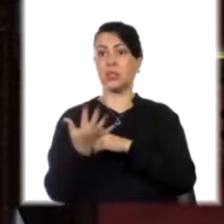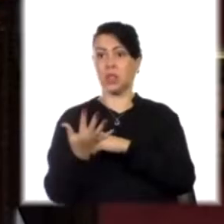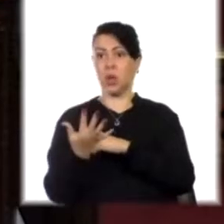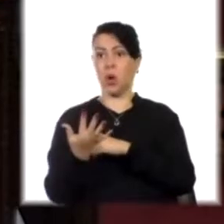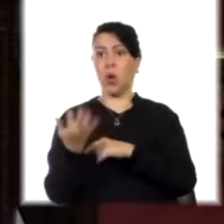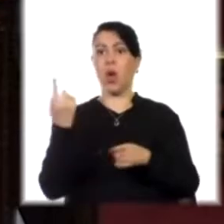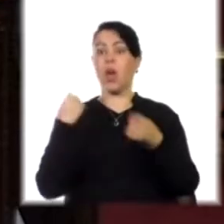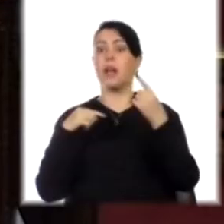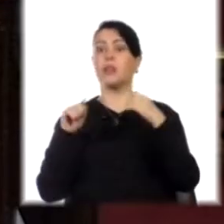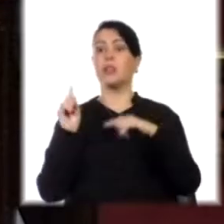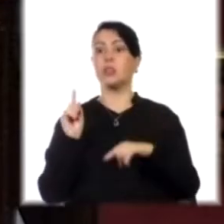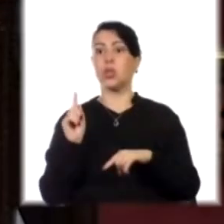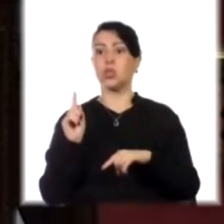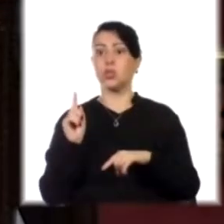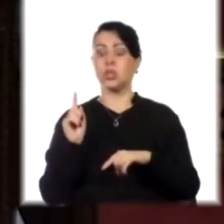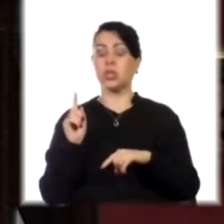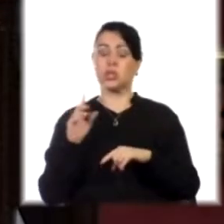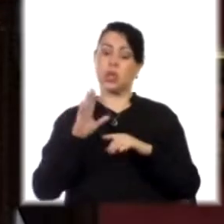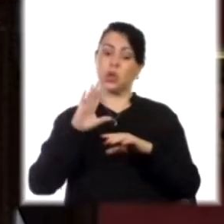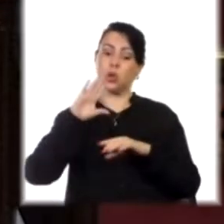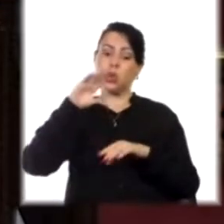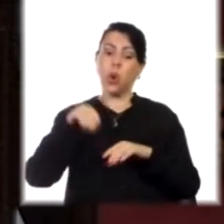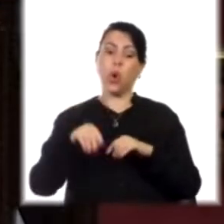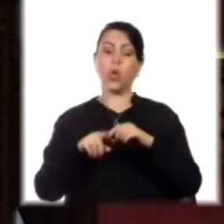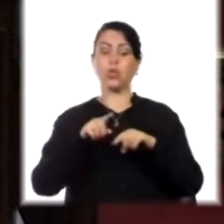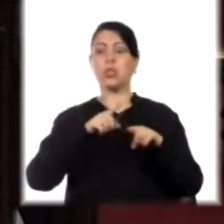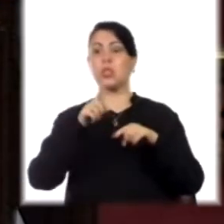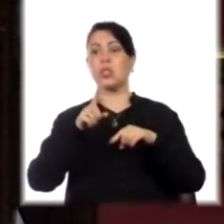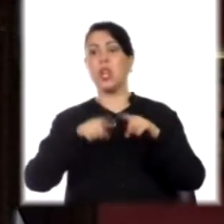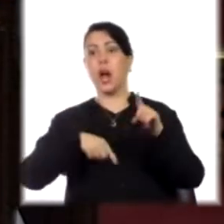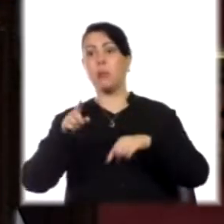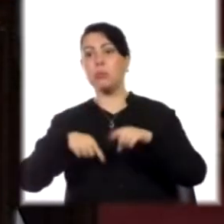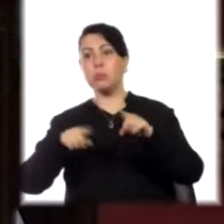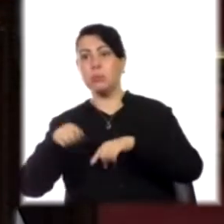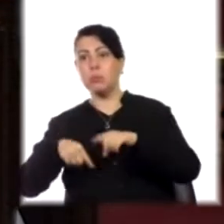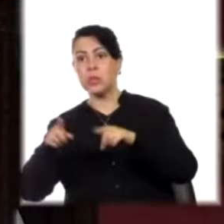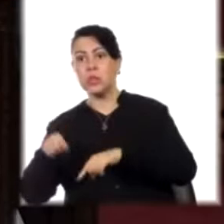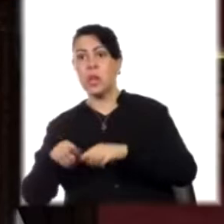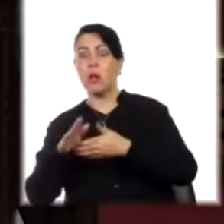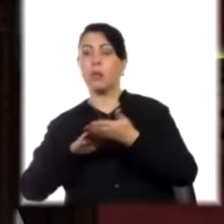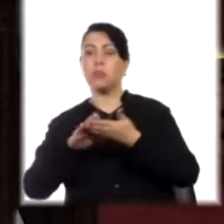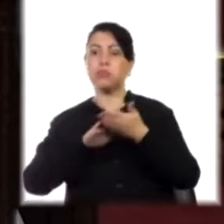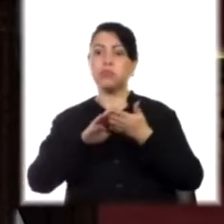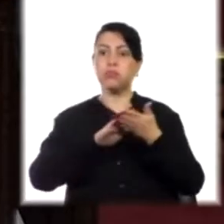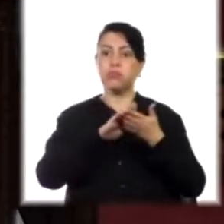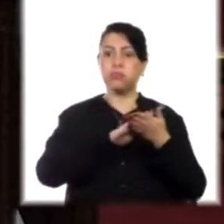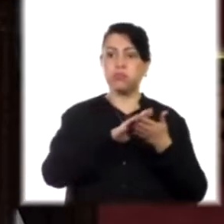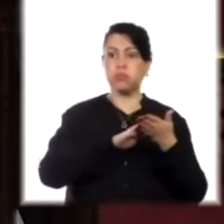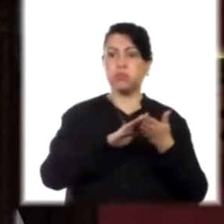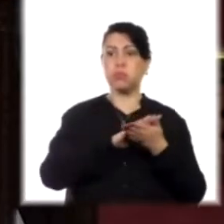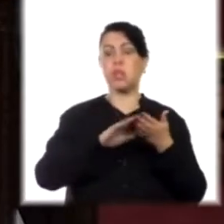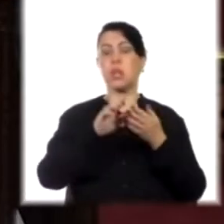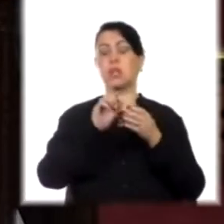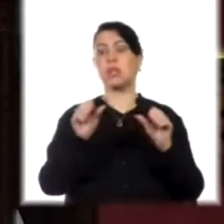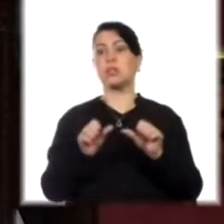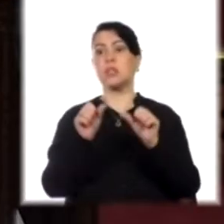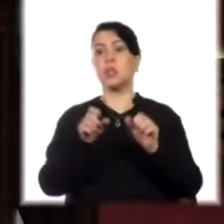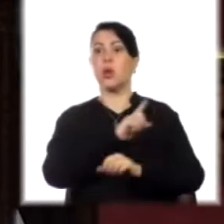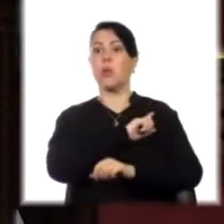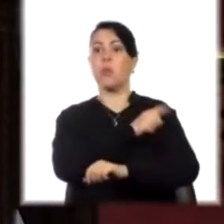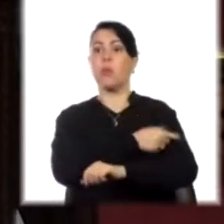imprescindible agotar todos los caminos de la instancia de negociación que viene llevando adelante el Poder Ejecutivo.